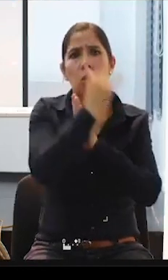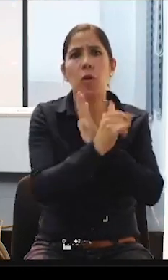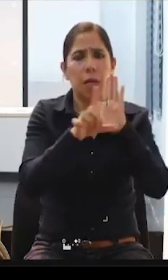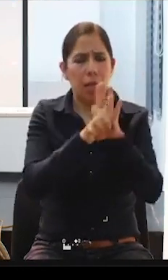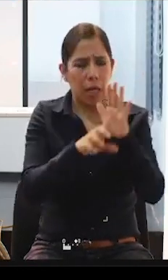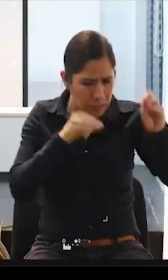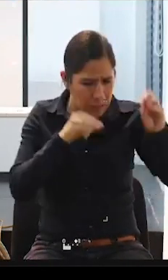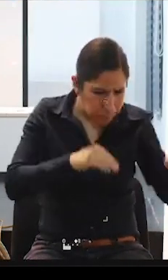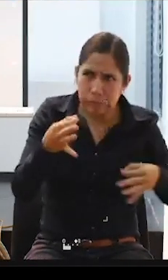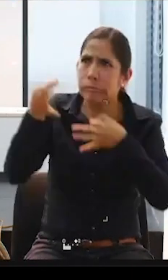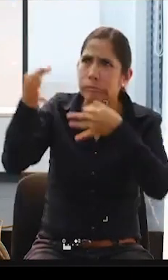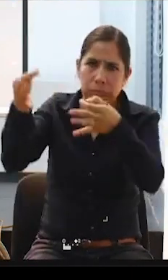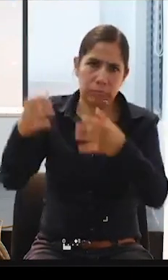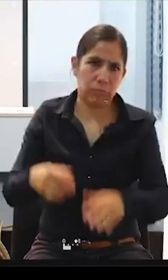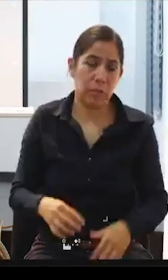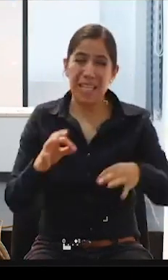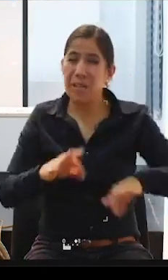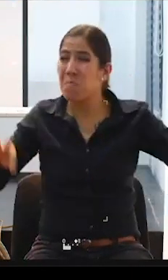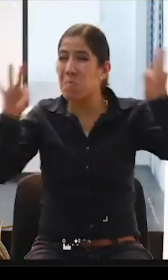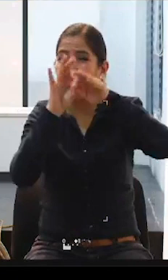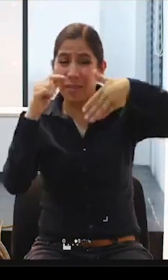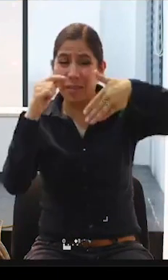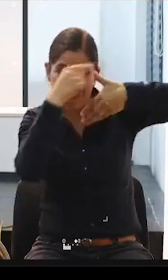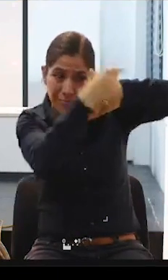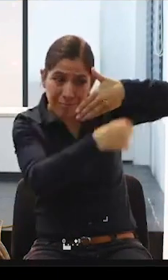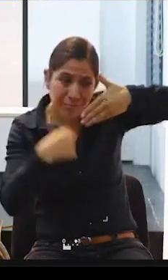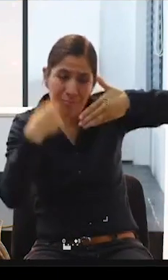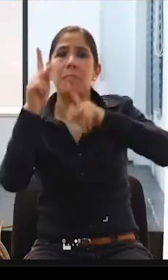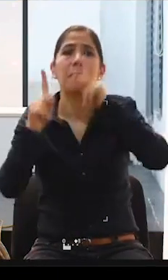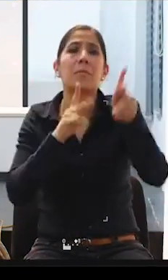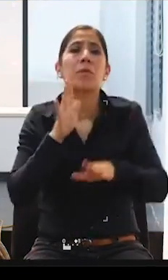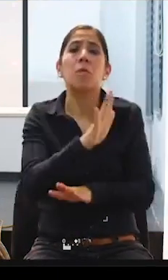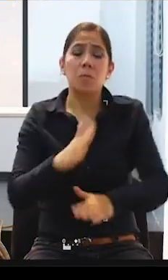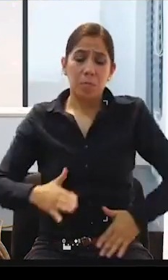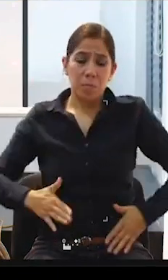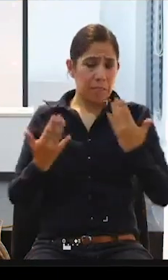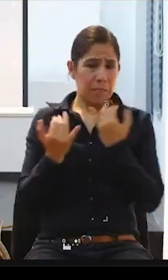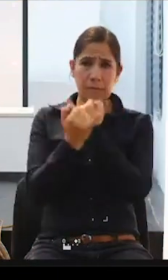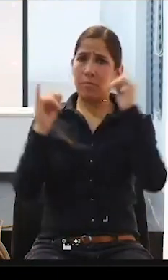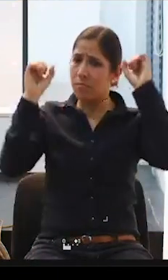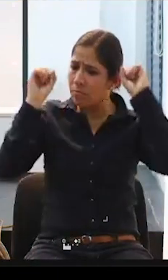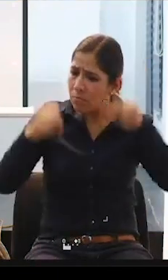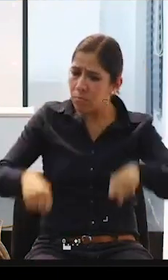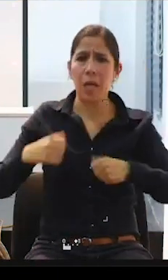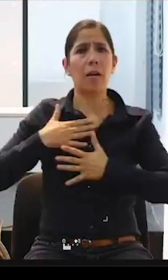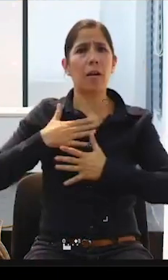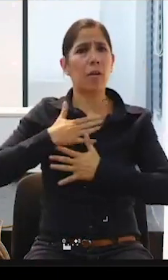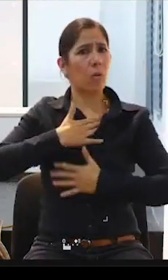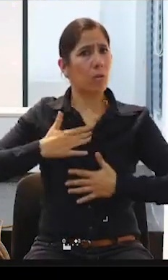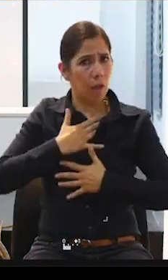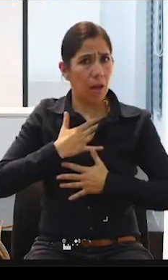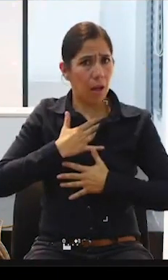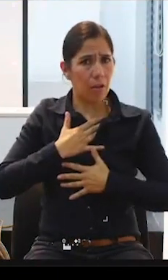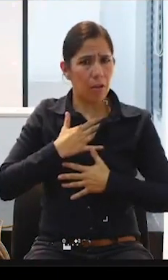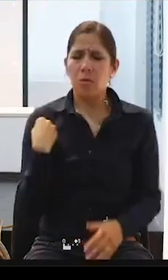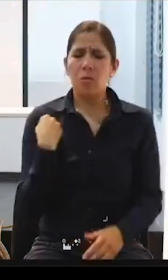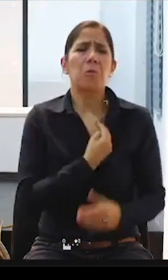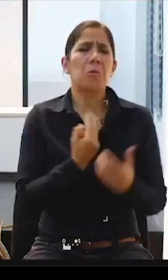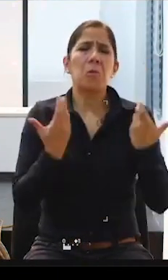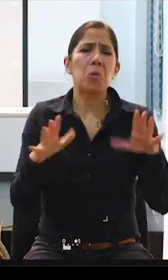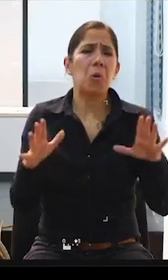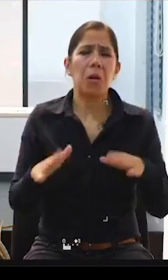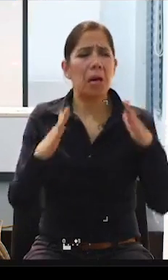personal, que es la clave, ¿verdad?, para las personas en situación de discapacidad, no queremos ser un mueble más, y